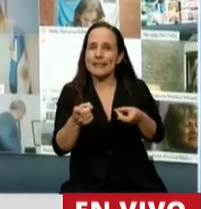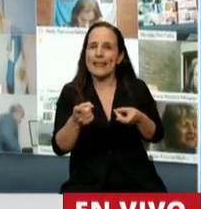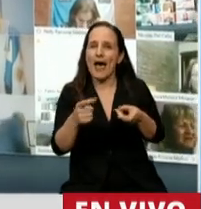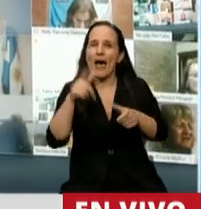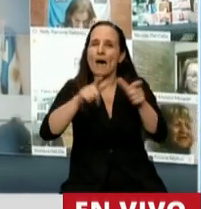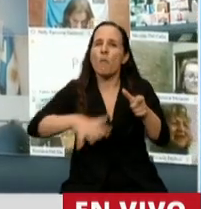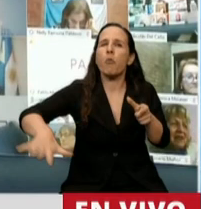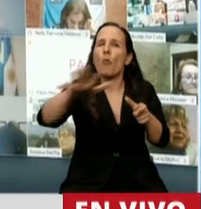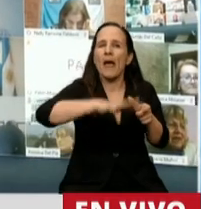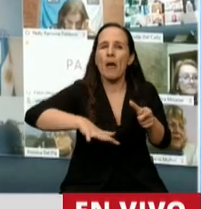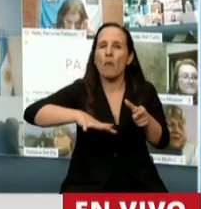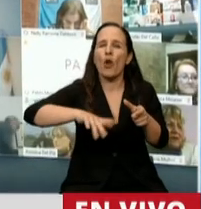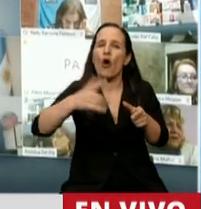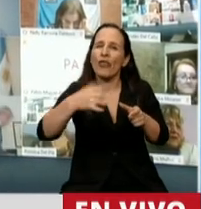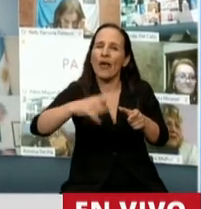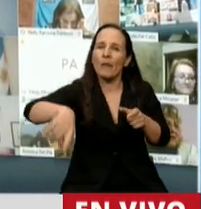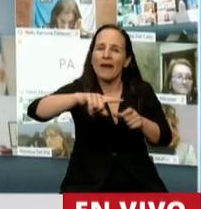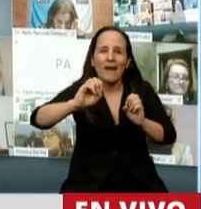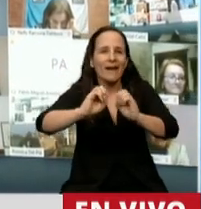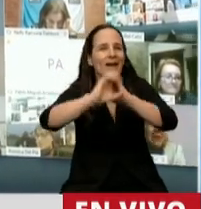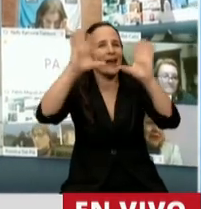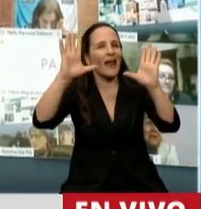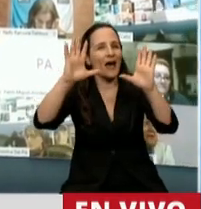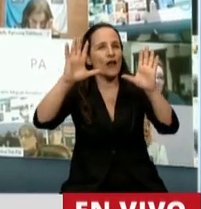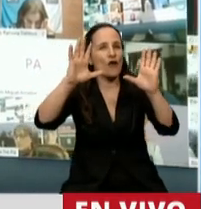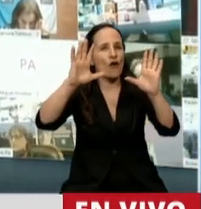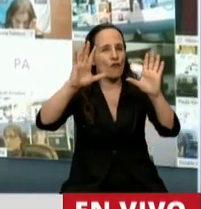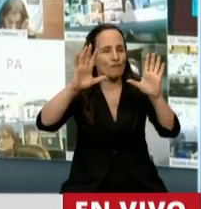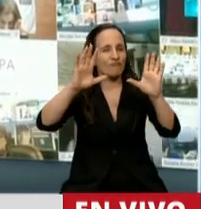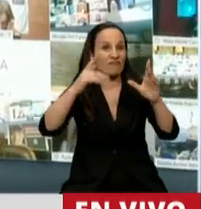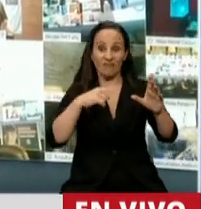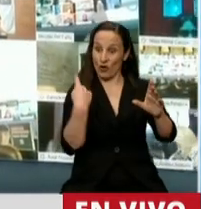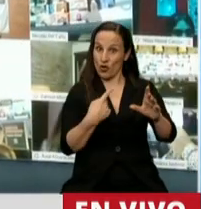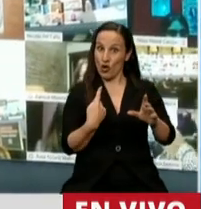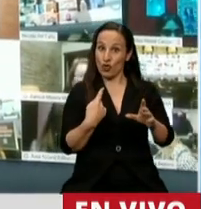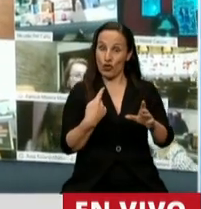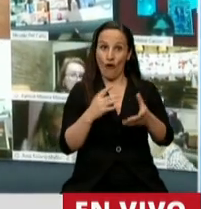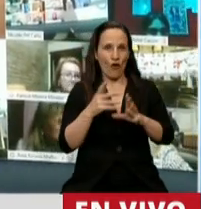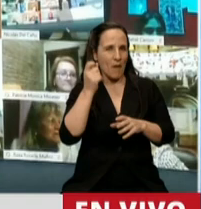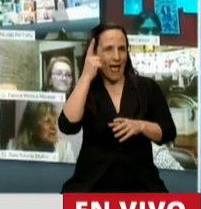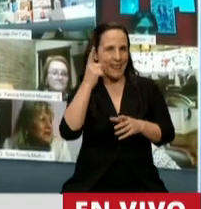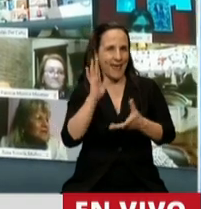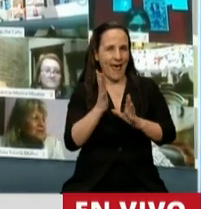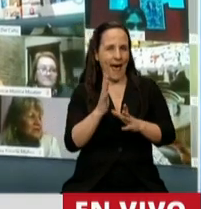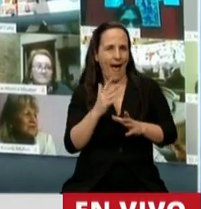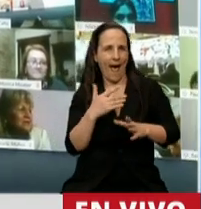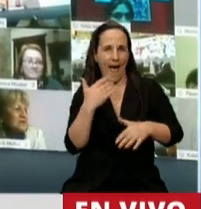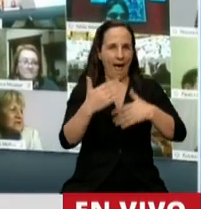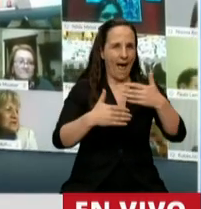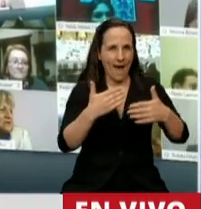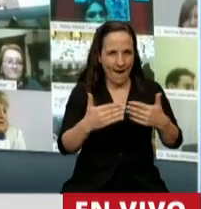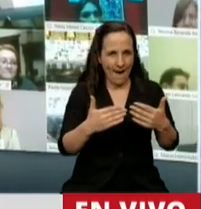pueblo de la Argentina tenga claro que si nosotros avanzamos con una idea, que si nosotros avanzamos